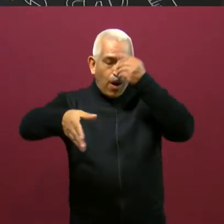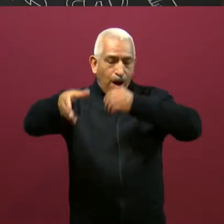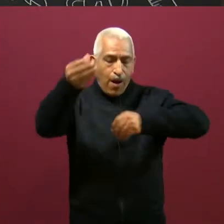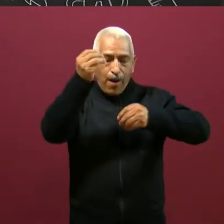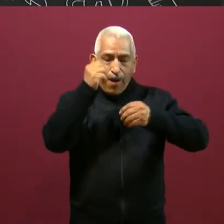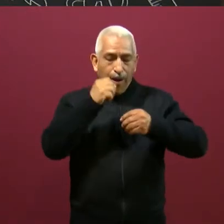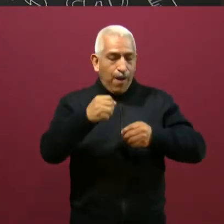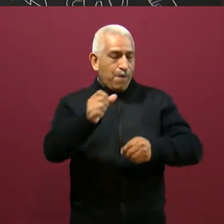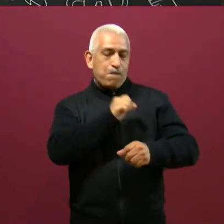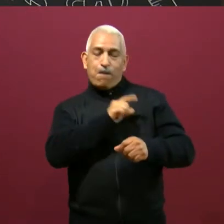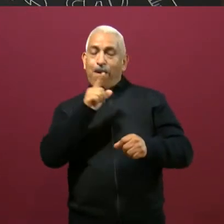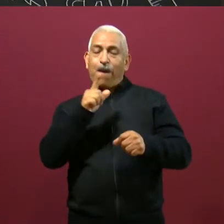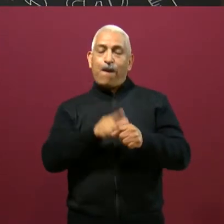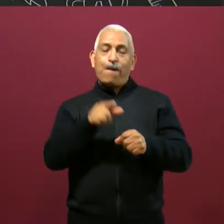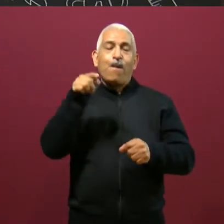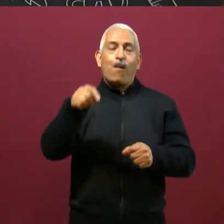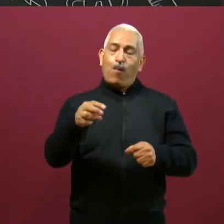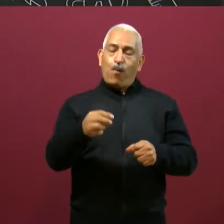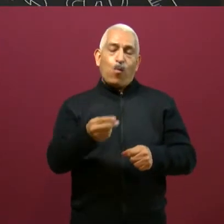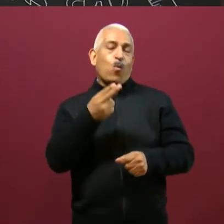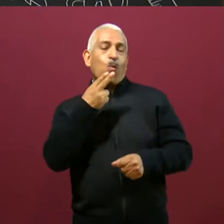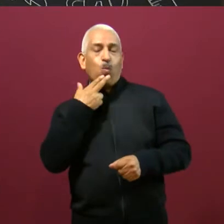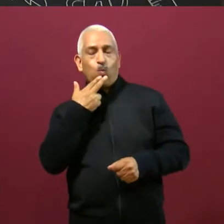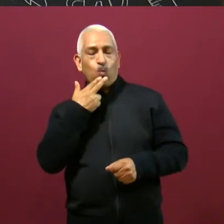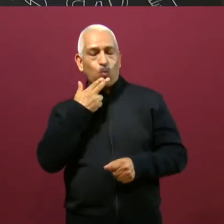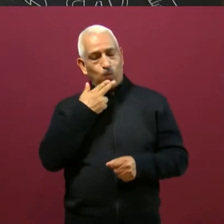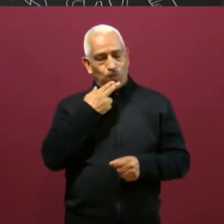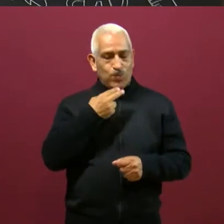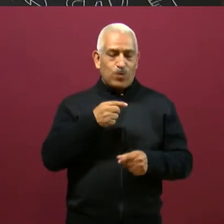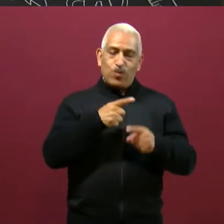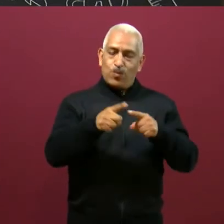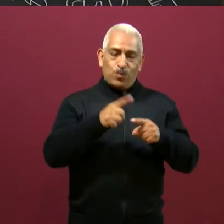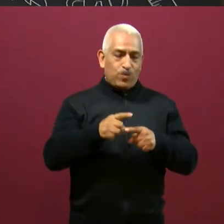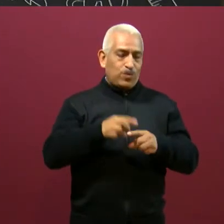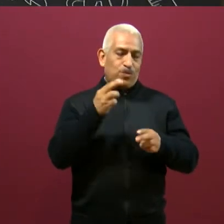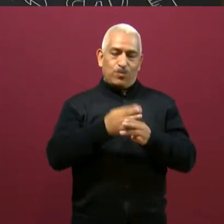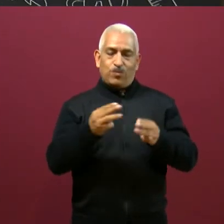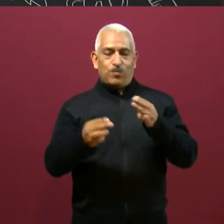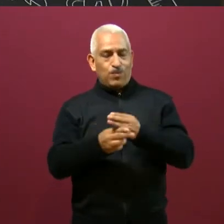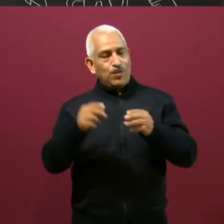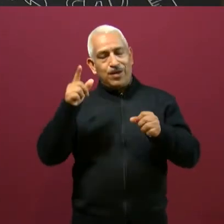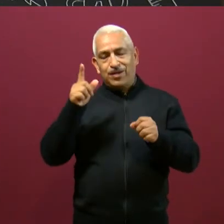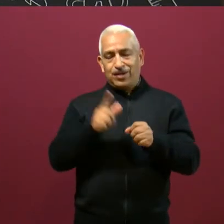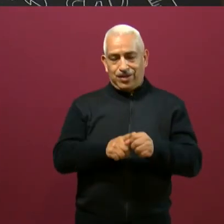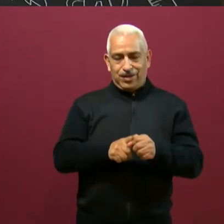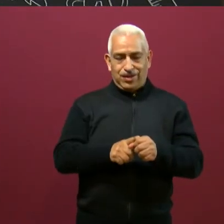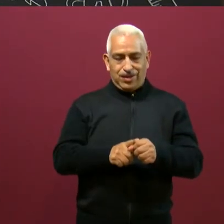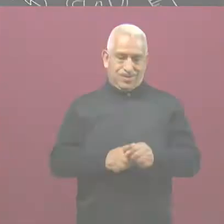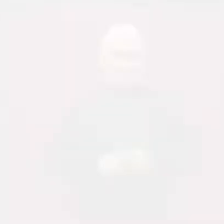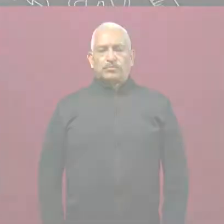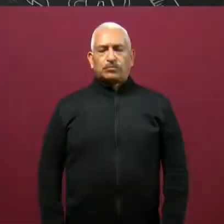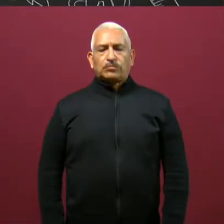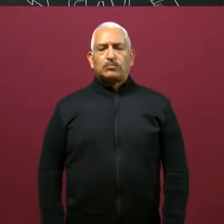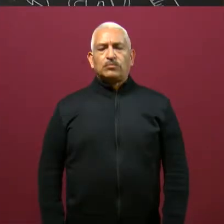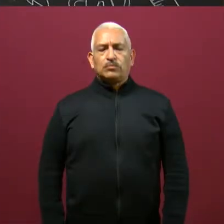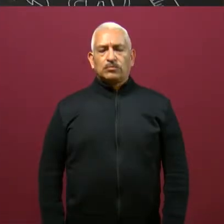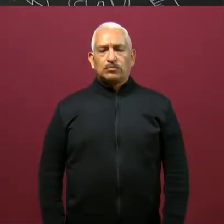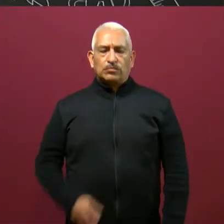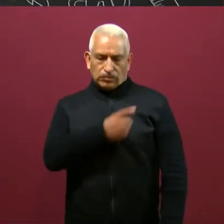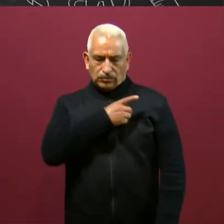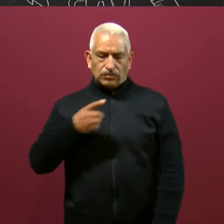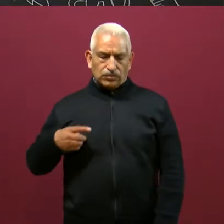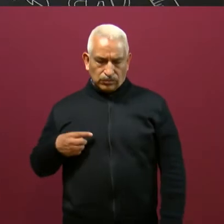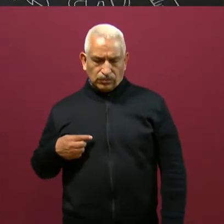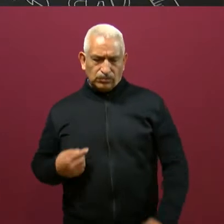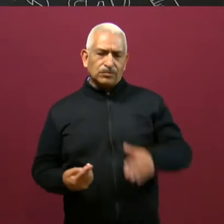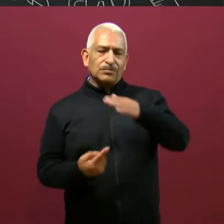especial utilizando diferentes materiales muy novedosos y divertidos. Debemos de